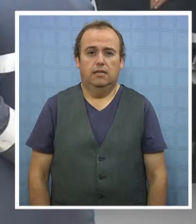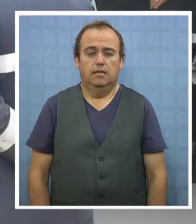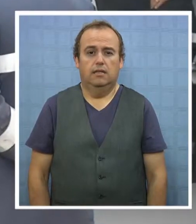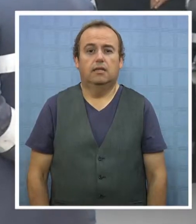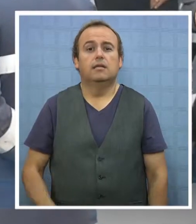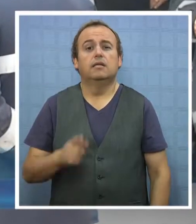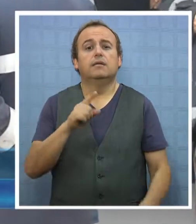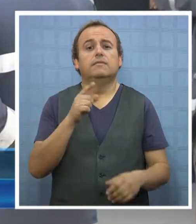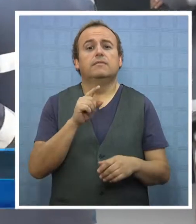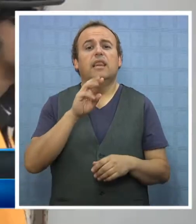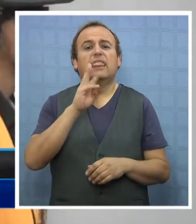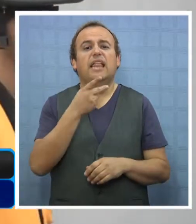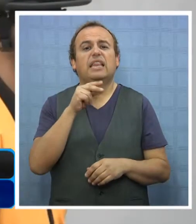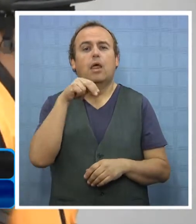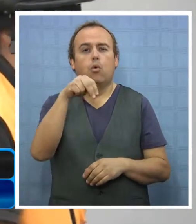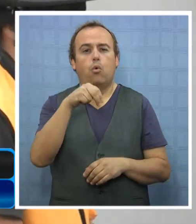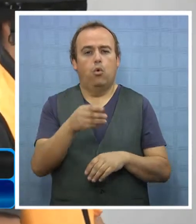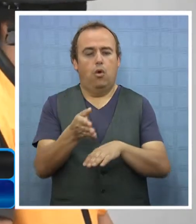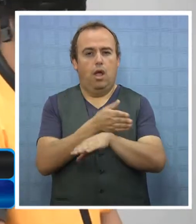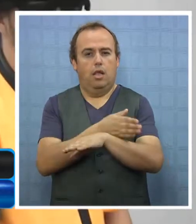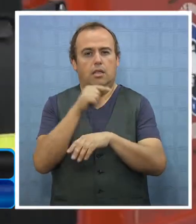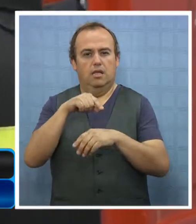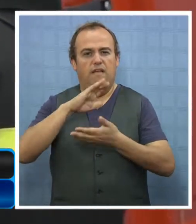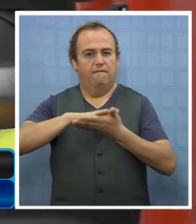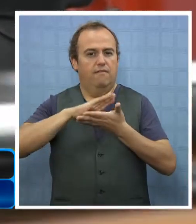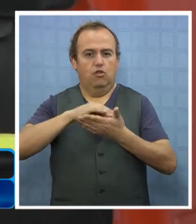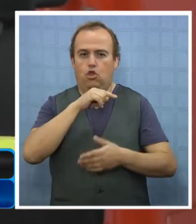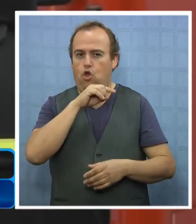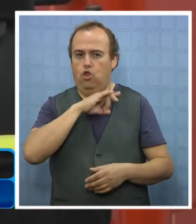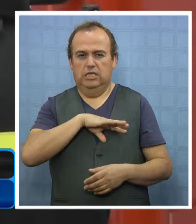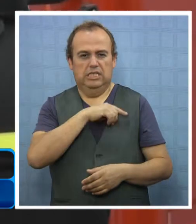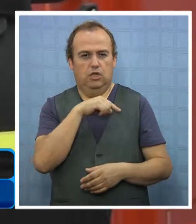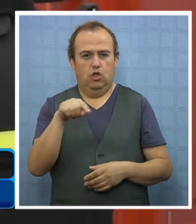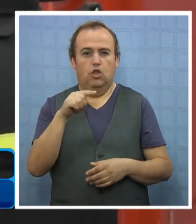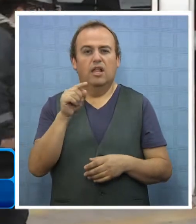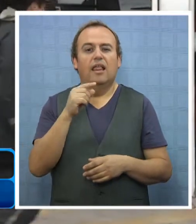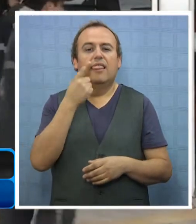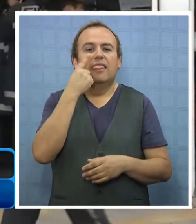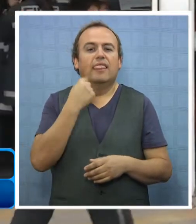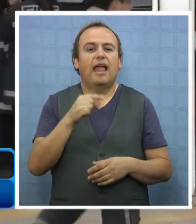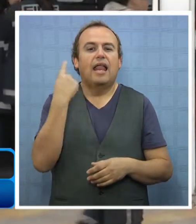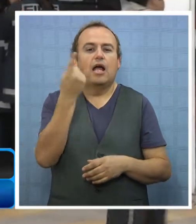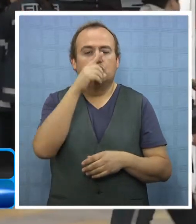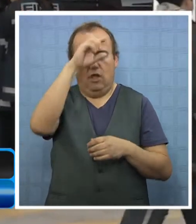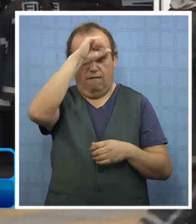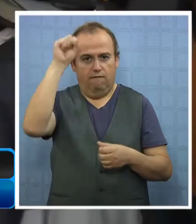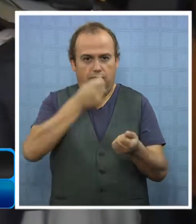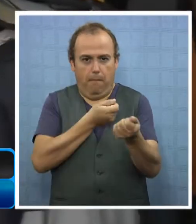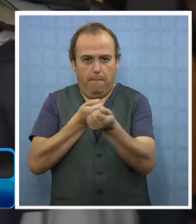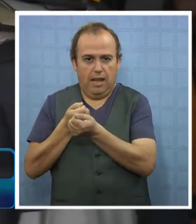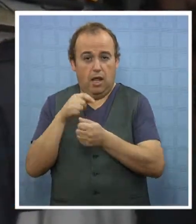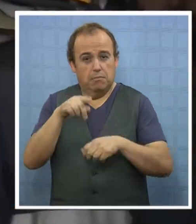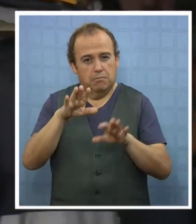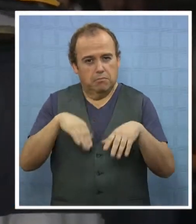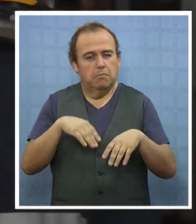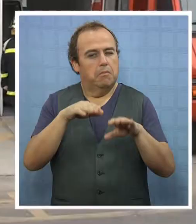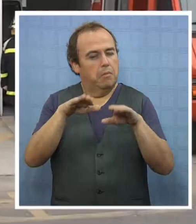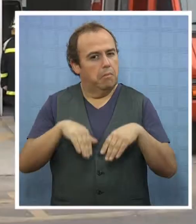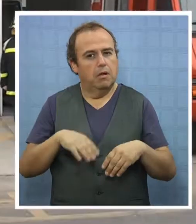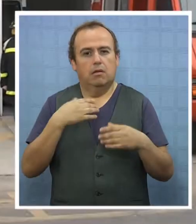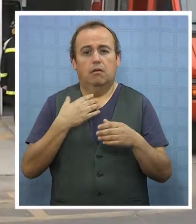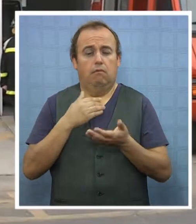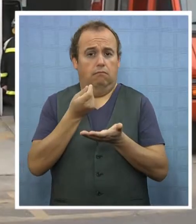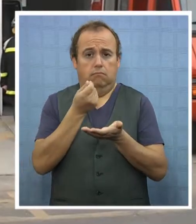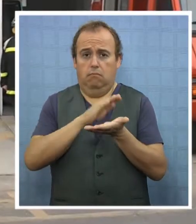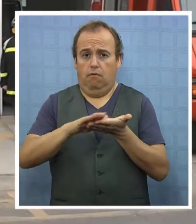El pasado 30 de junio se celebró en todo el país el Día Nacional de los Bomberos, hombres que hasta hoy realizan esta labor en